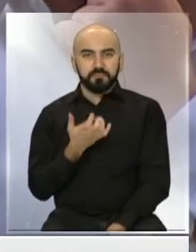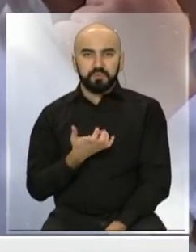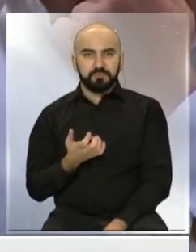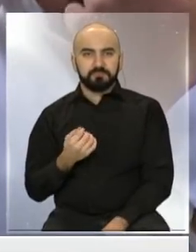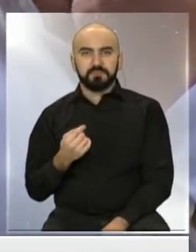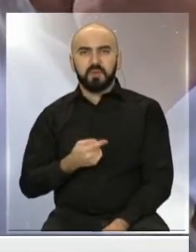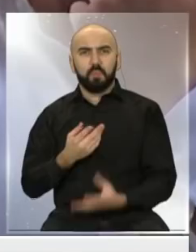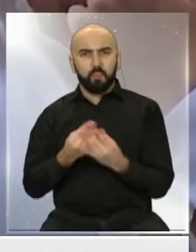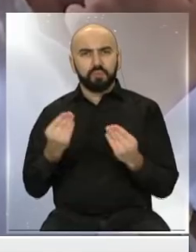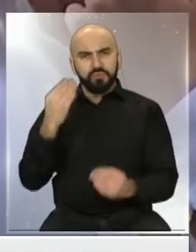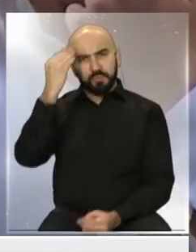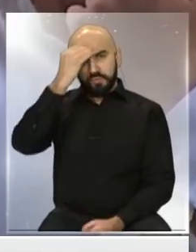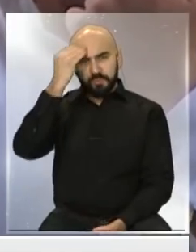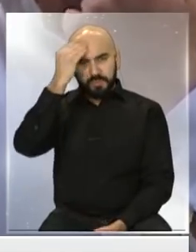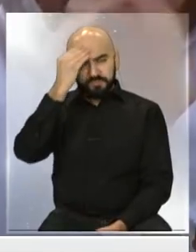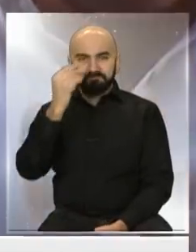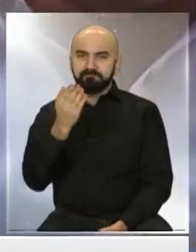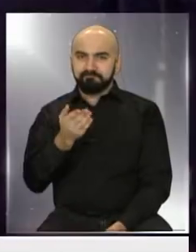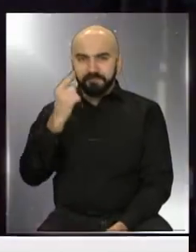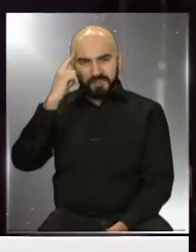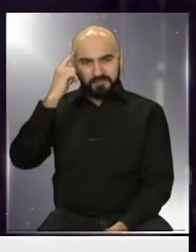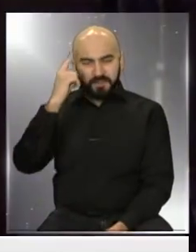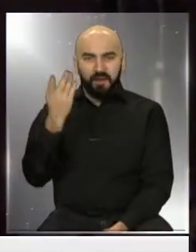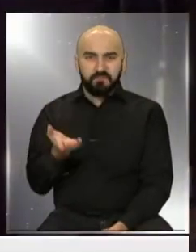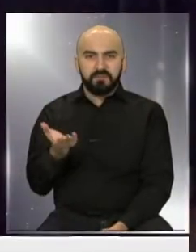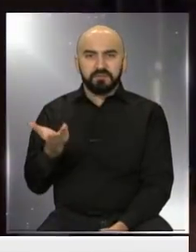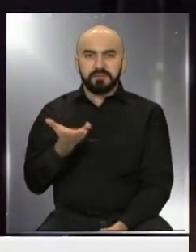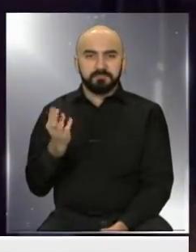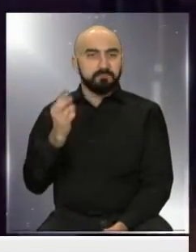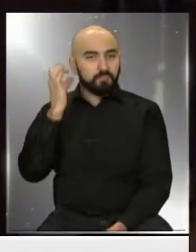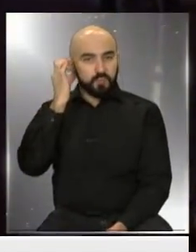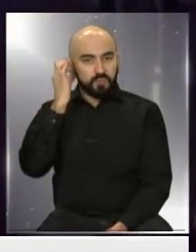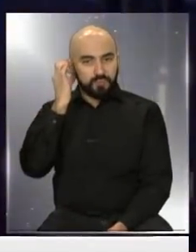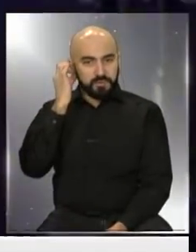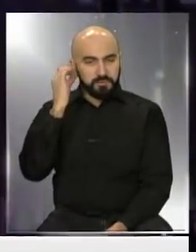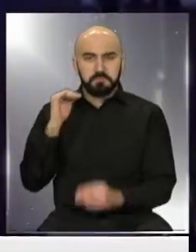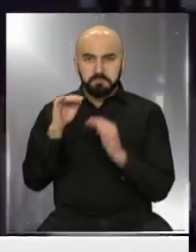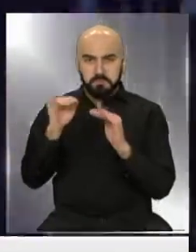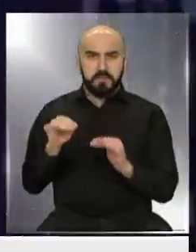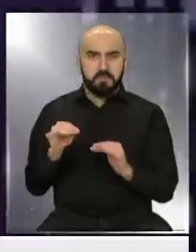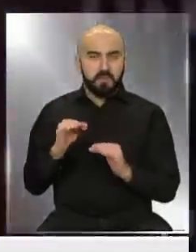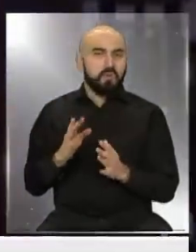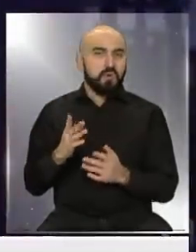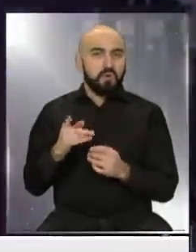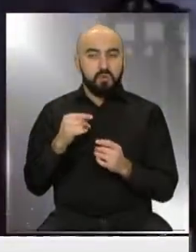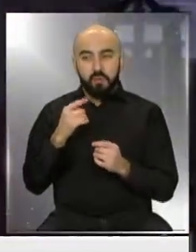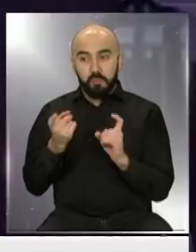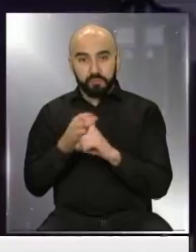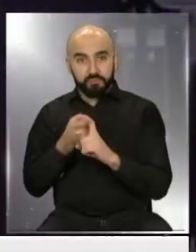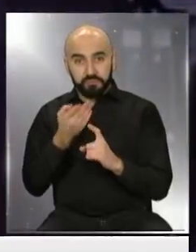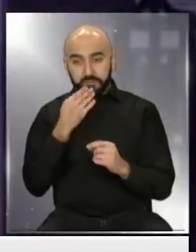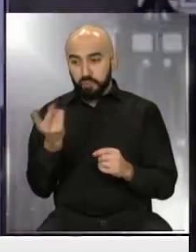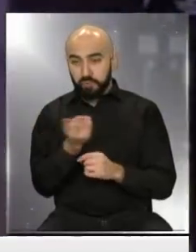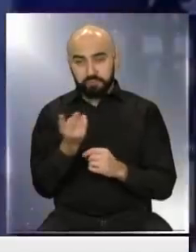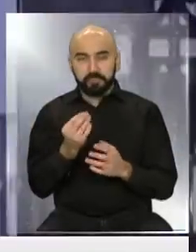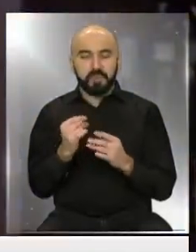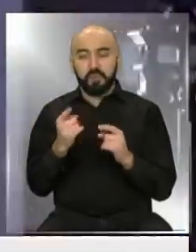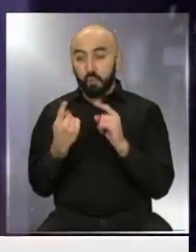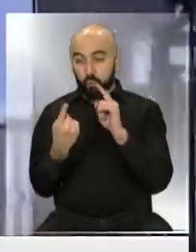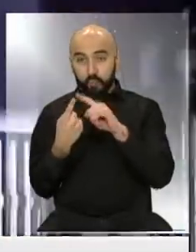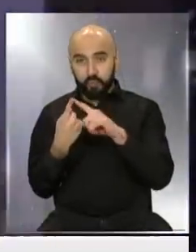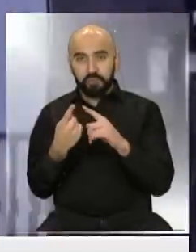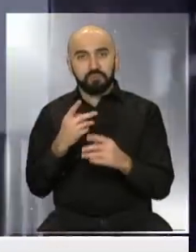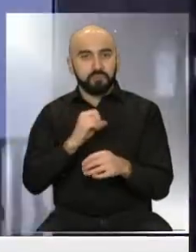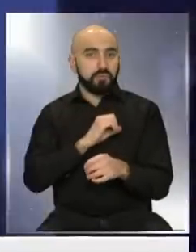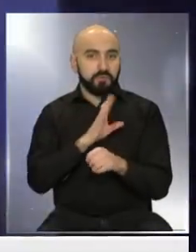mucha, mucha preocupación. Usted recordará que ella, al igual que Johnson, estuvo contagiada del coronavirus. La pareja